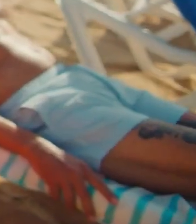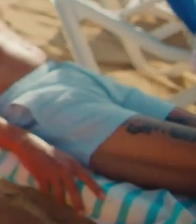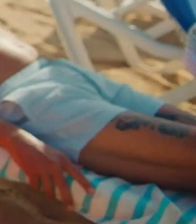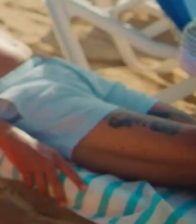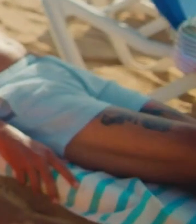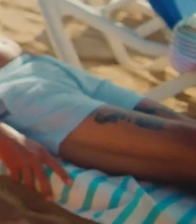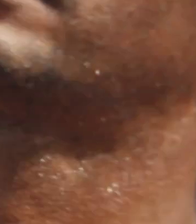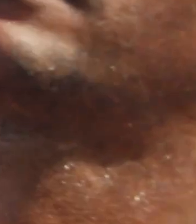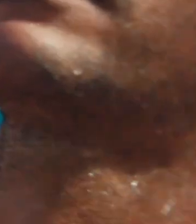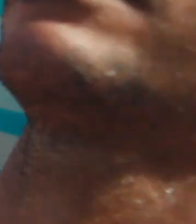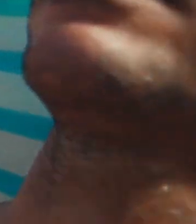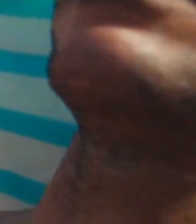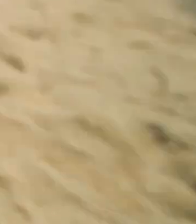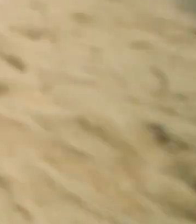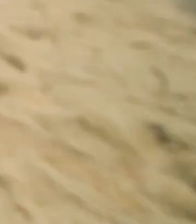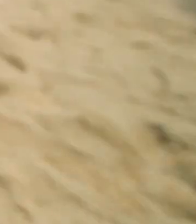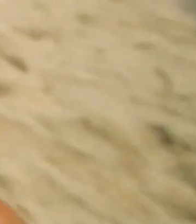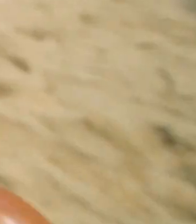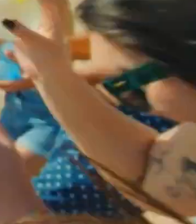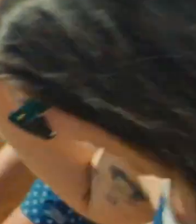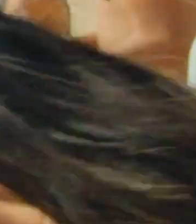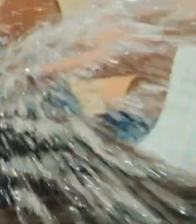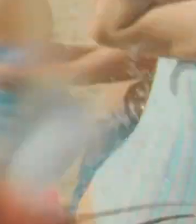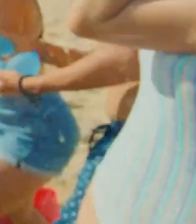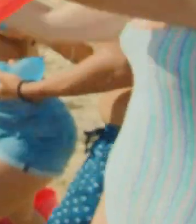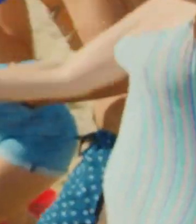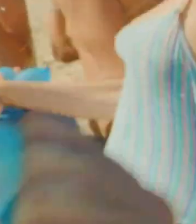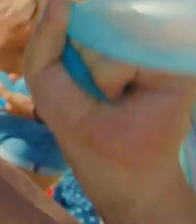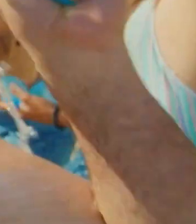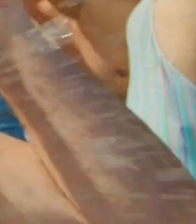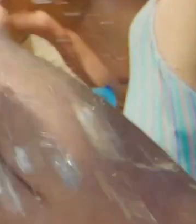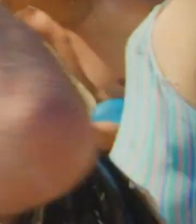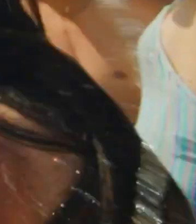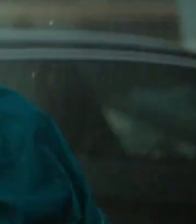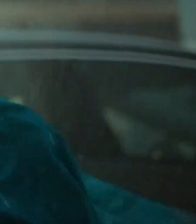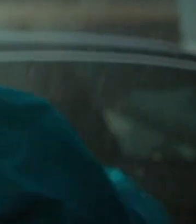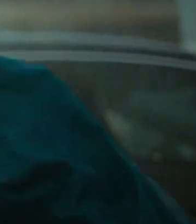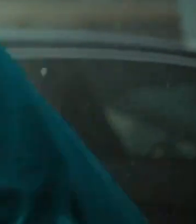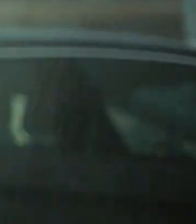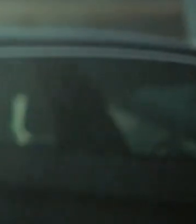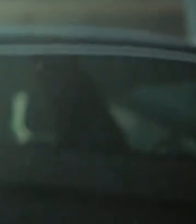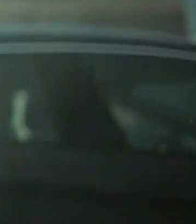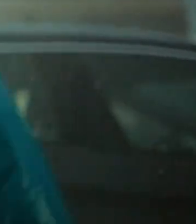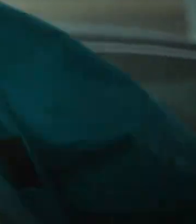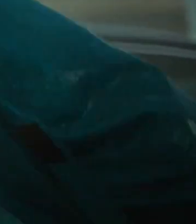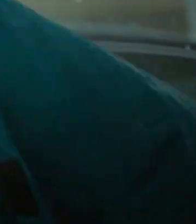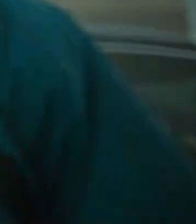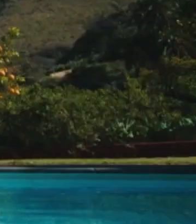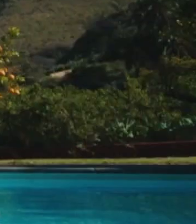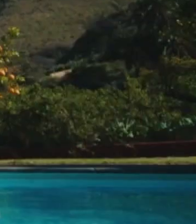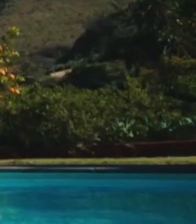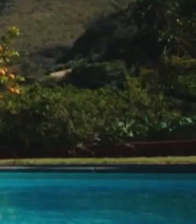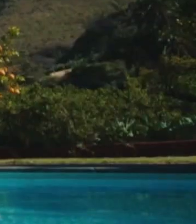En Bezoya, después de 50 años de mineralización muy débil para vivir muy fuerte, sabemos que somos muy de ponerle al mal tiempo